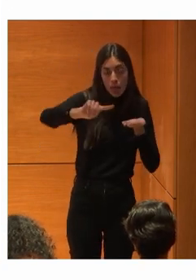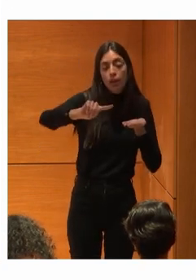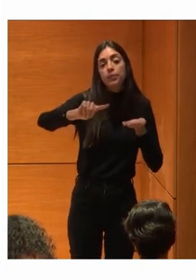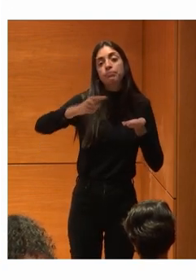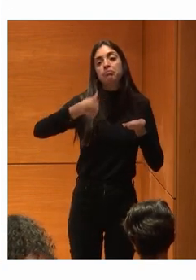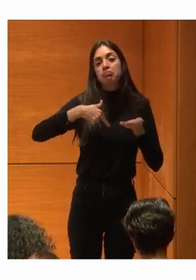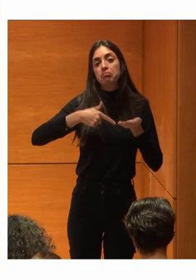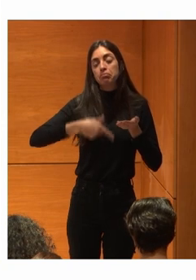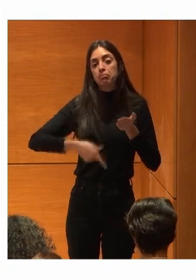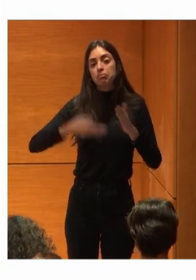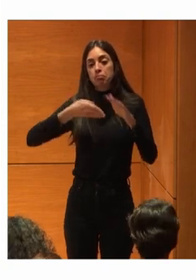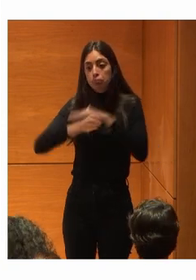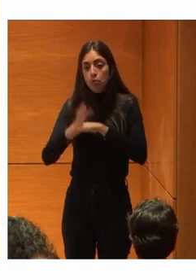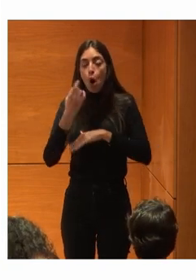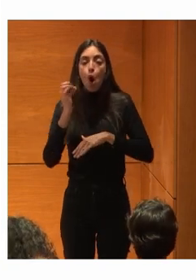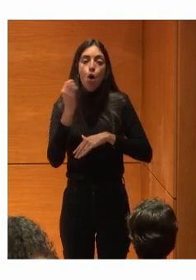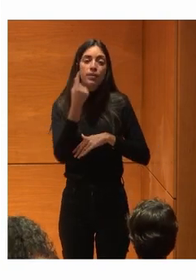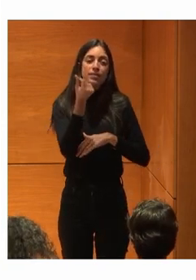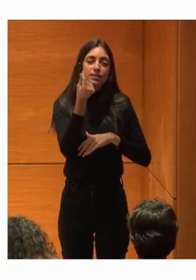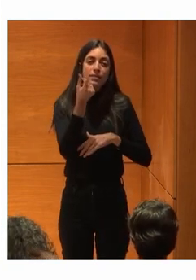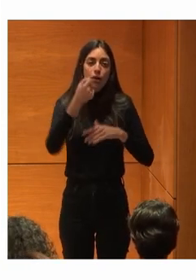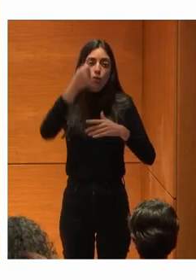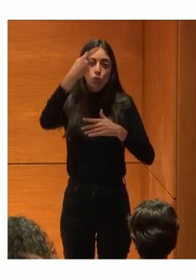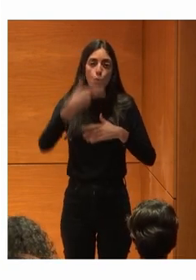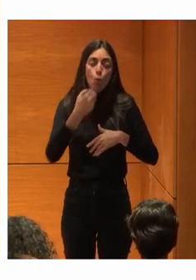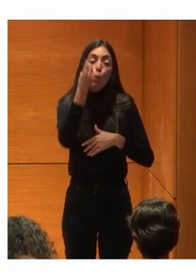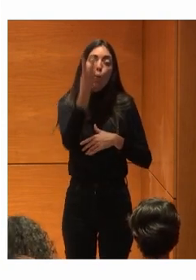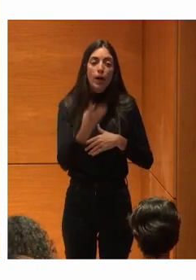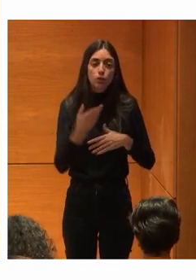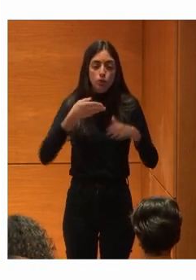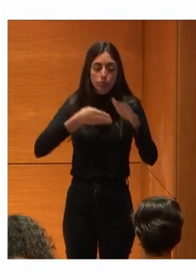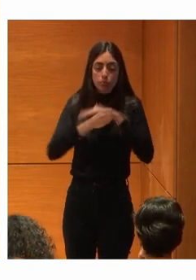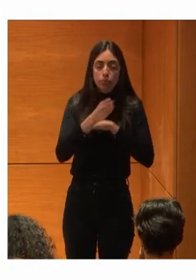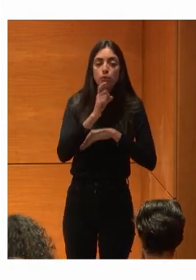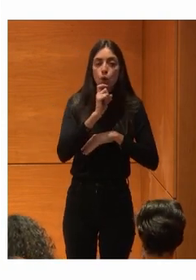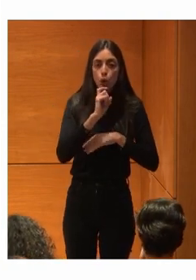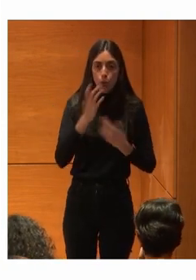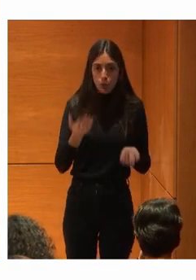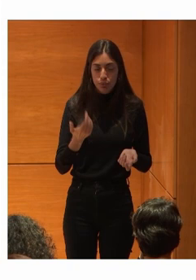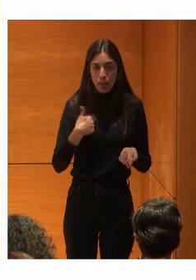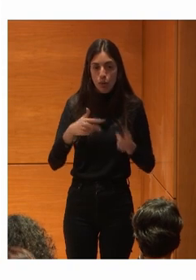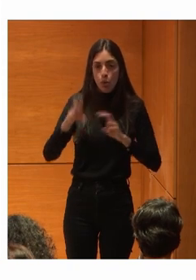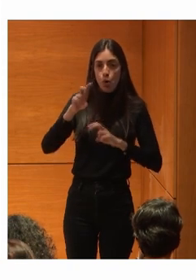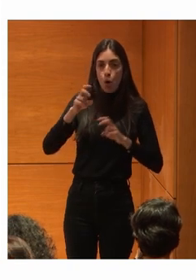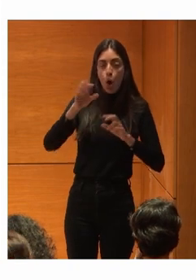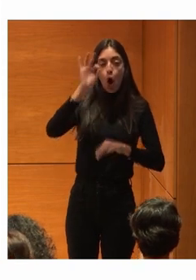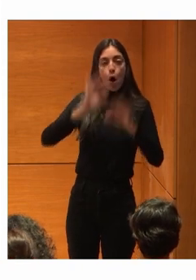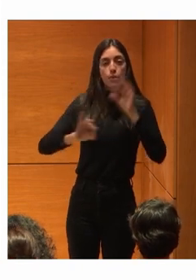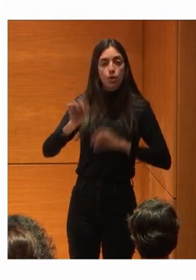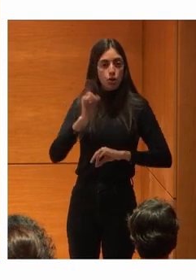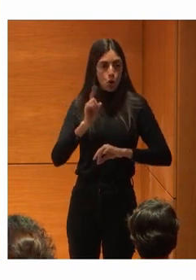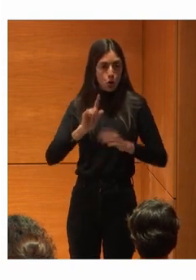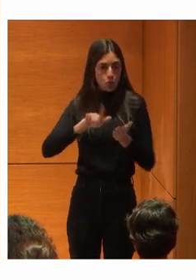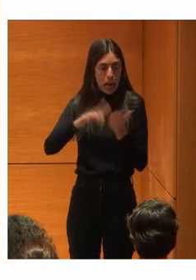en el O quiero saber Mi saldo Y No tienes que Navegar entre opciones Ya simplemente lo escribes Lenguaje